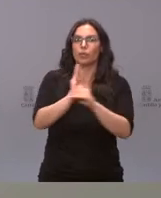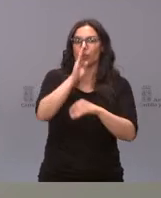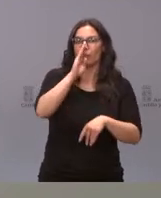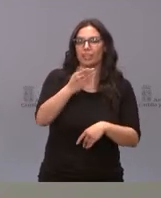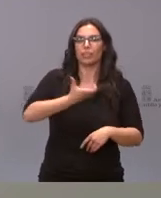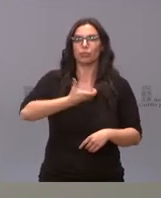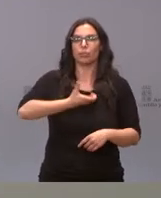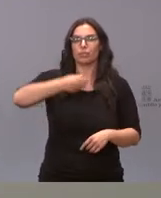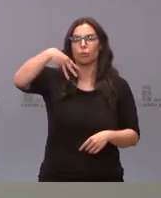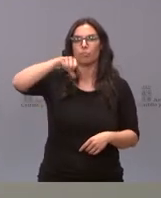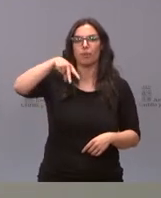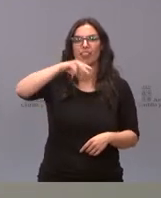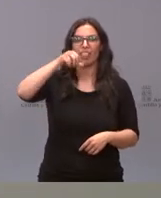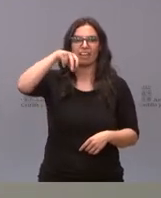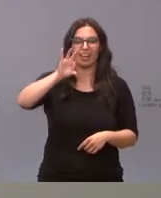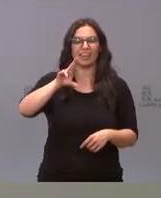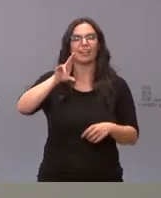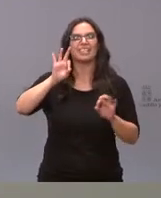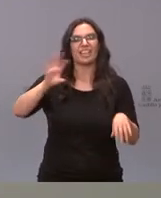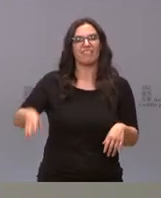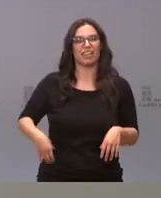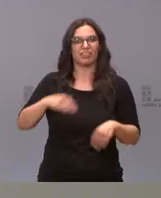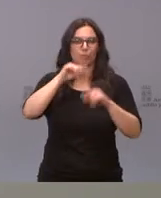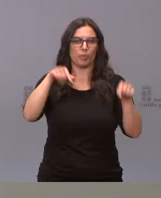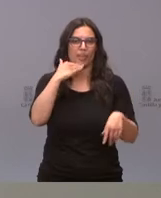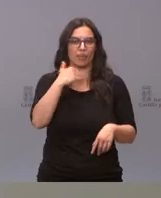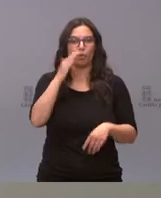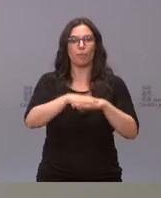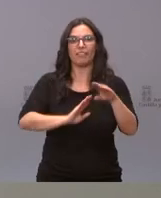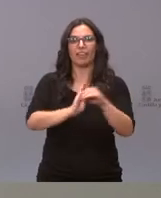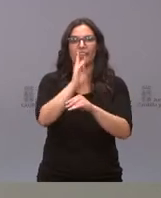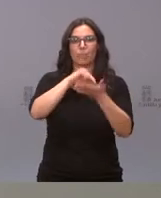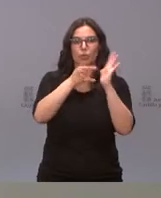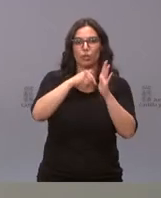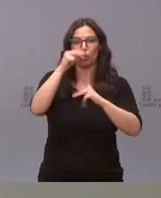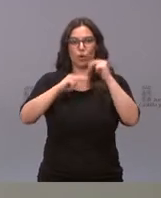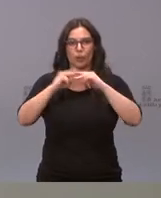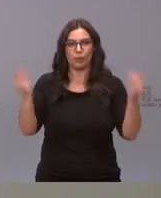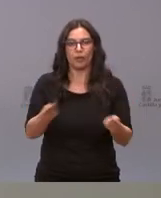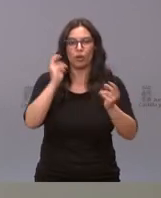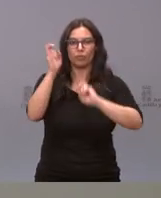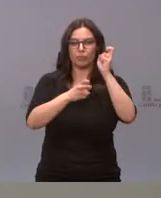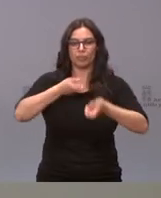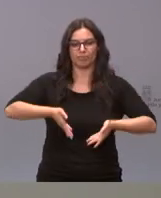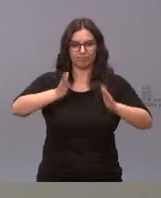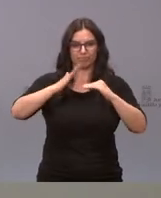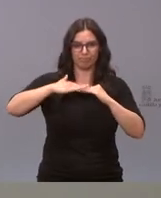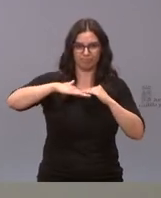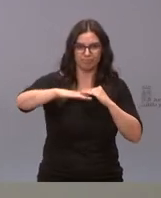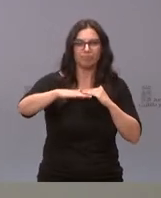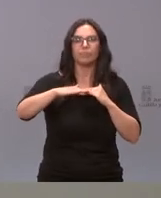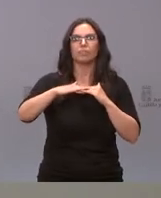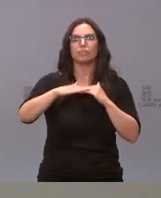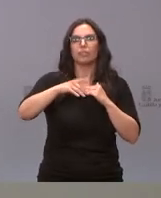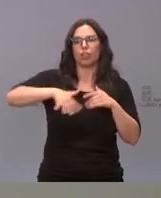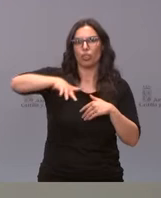Ayuntamiento de Manzanal de los Infantes en Zamora. En este caso es para financiar el proyecto y las obras de mejora de pavimentación de distintos